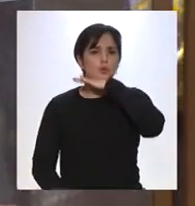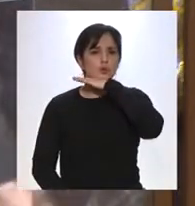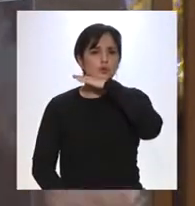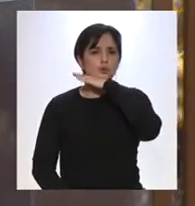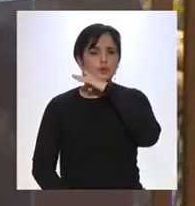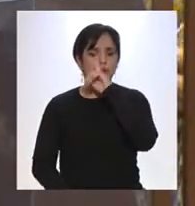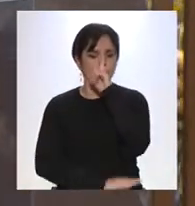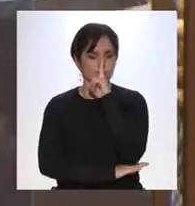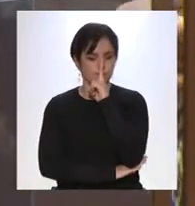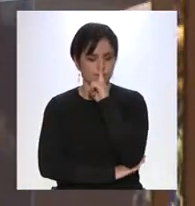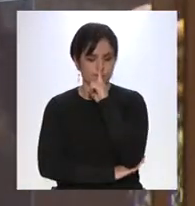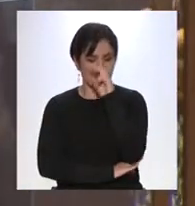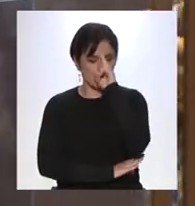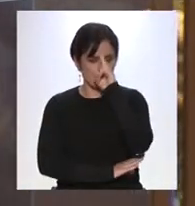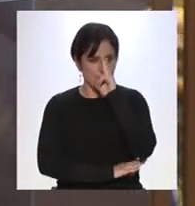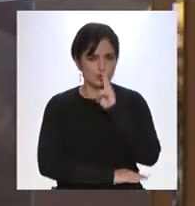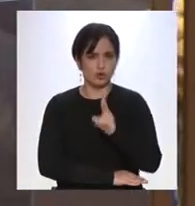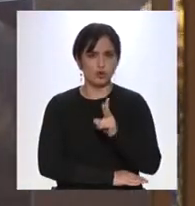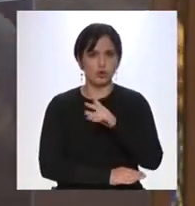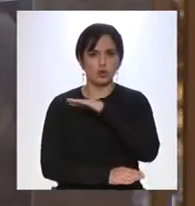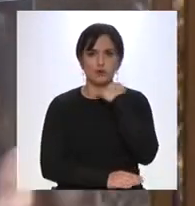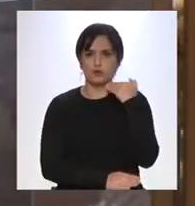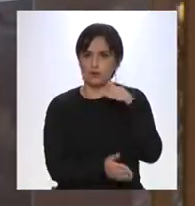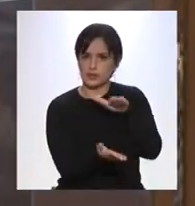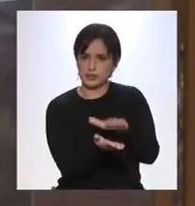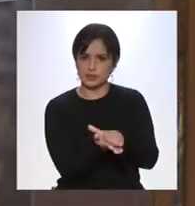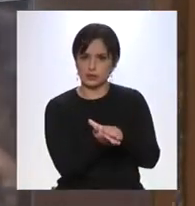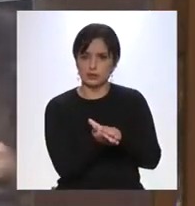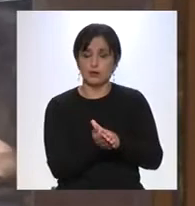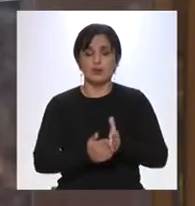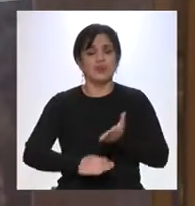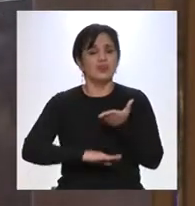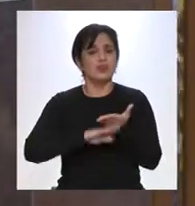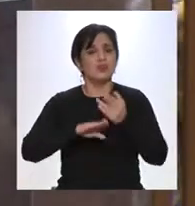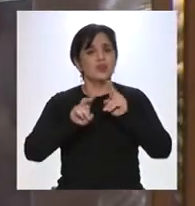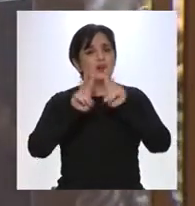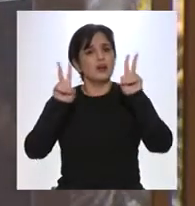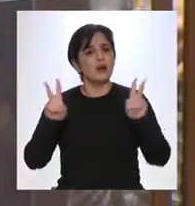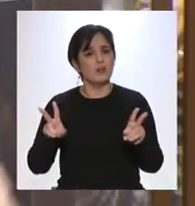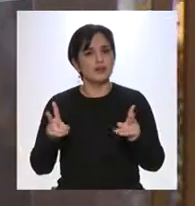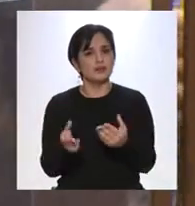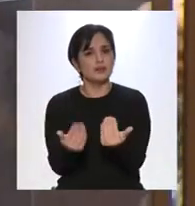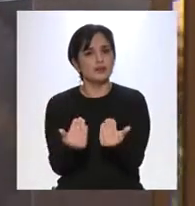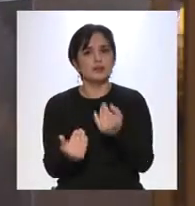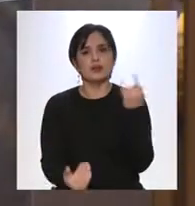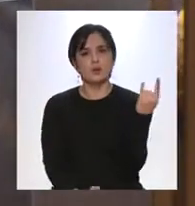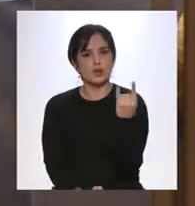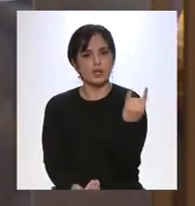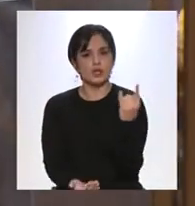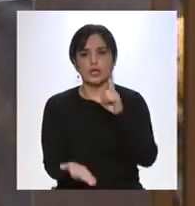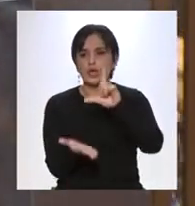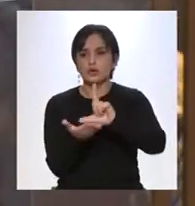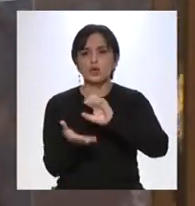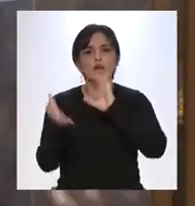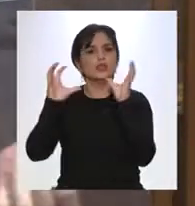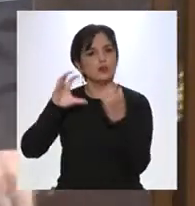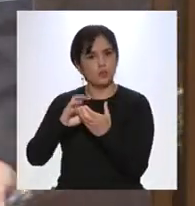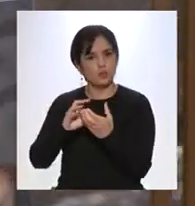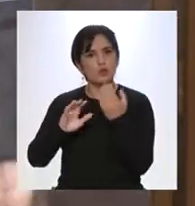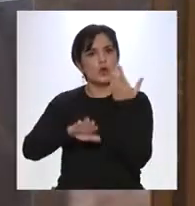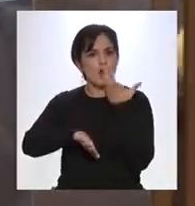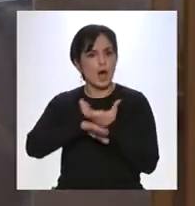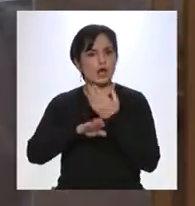conflicto, por los que he mencionado y abogar por la paz necesaria y urgente en un lugar del mundo en donde hay un